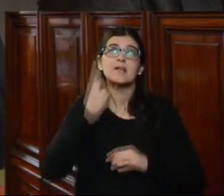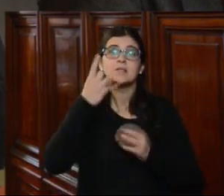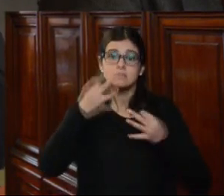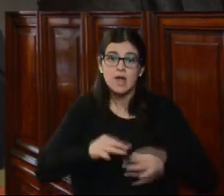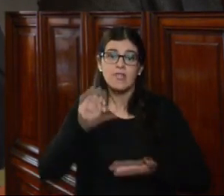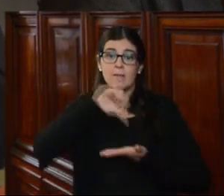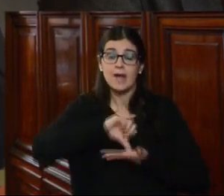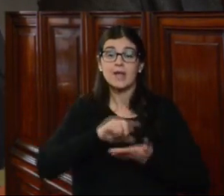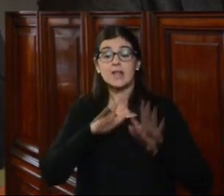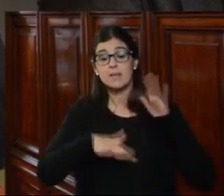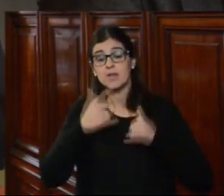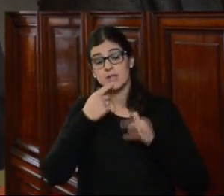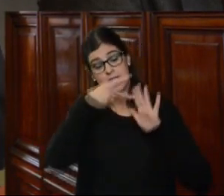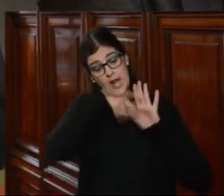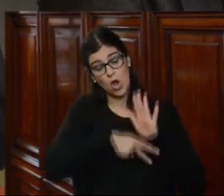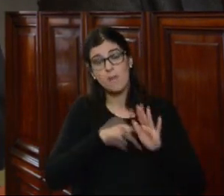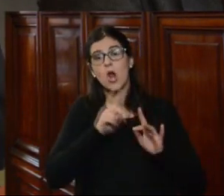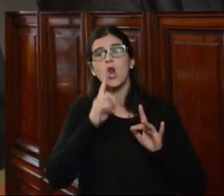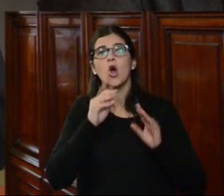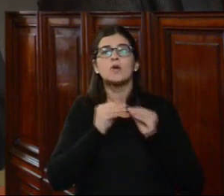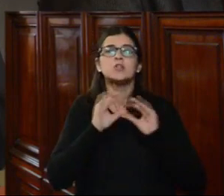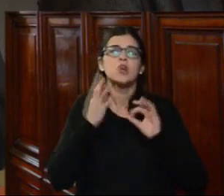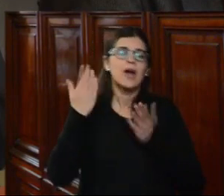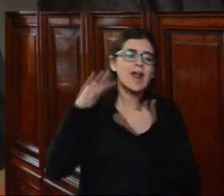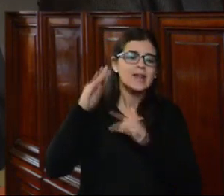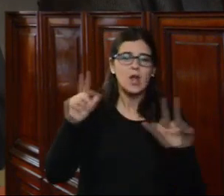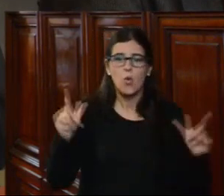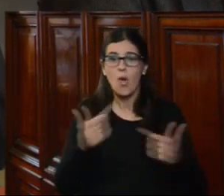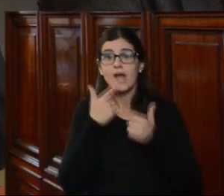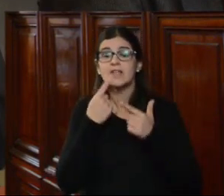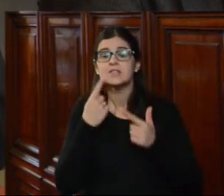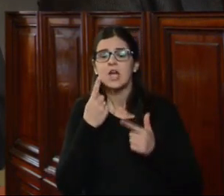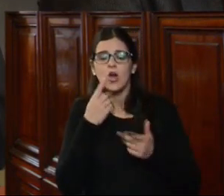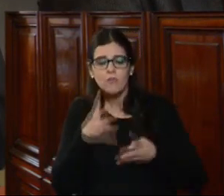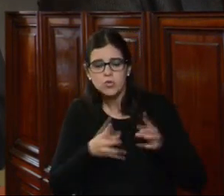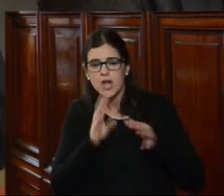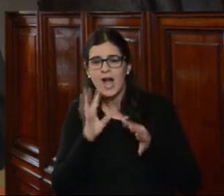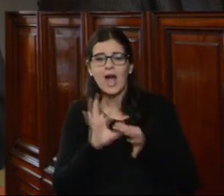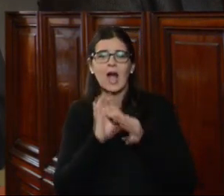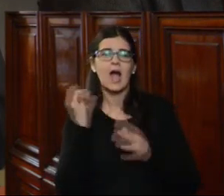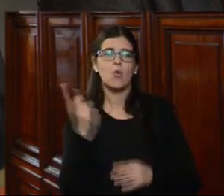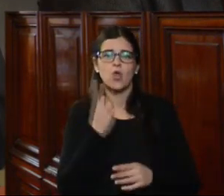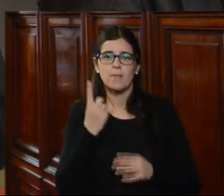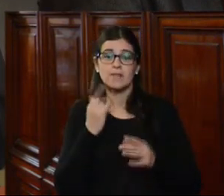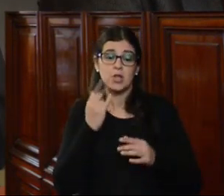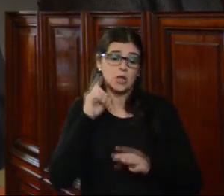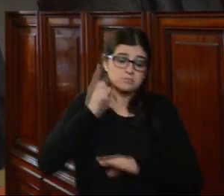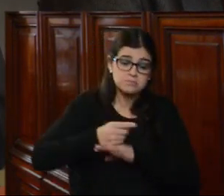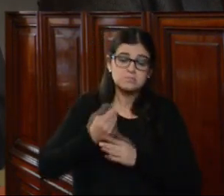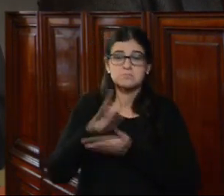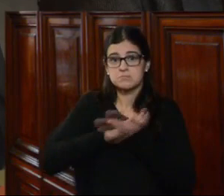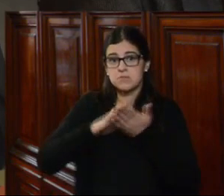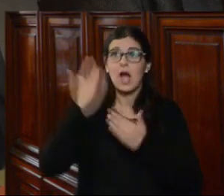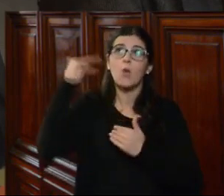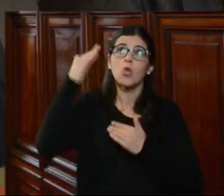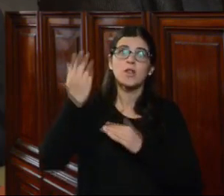y, de acuerdo a la norma, no está sujeta a jerarquía y tendrá un funcionamiento autónomo, no pudiendo recibir instrucciones ni órdenes de ninguna